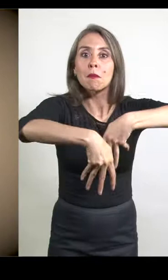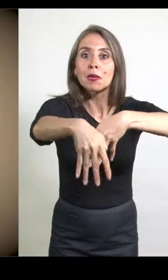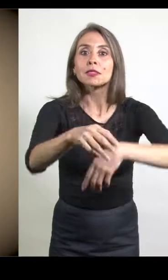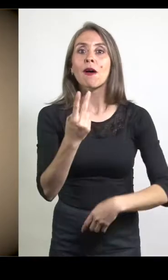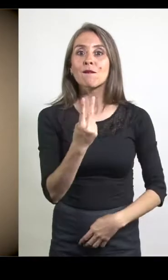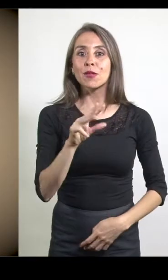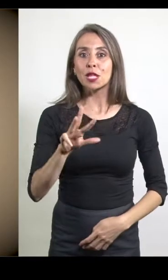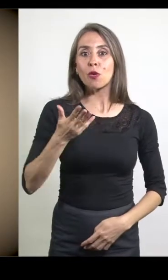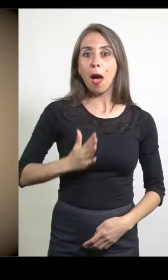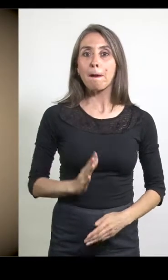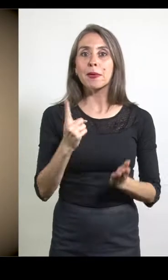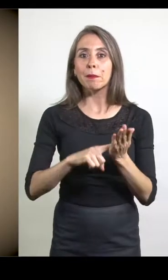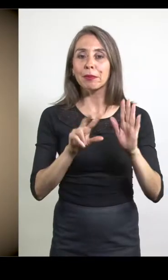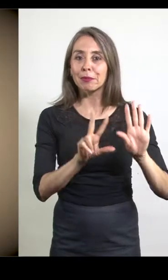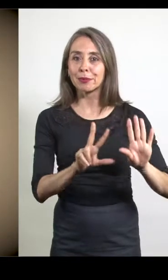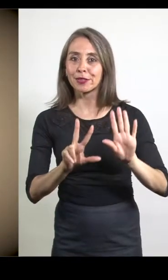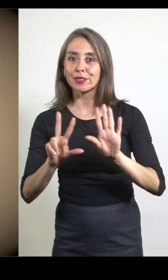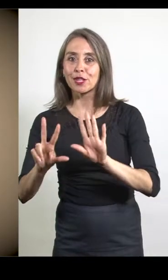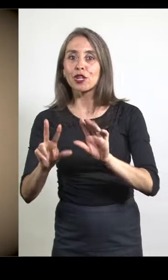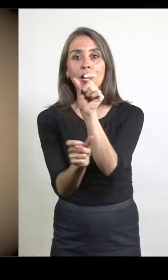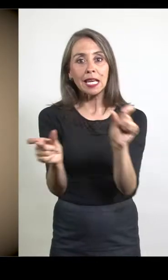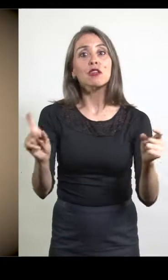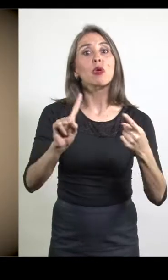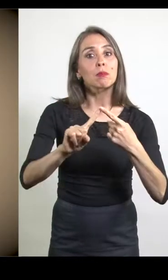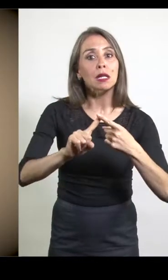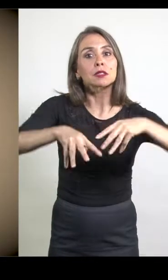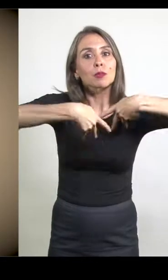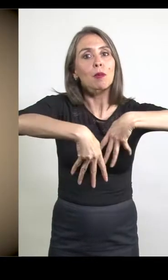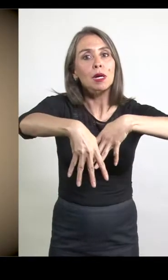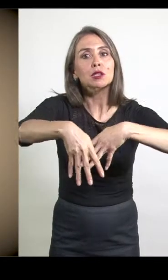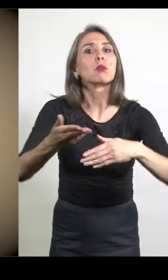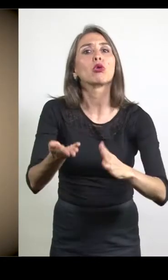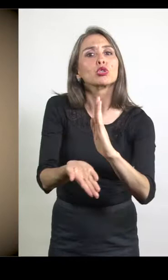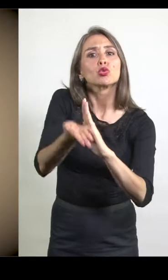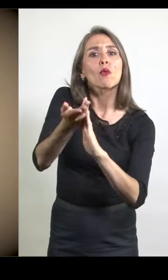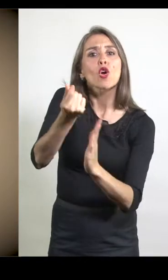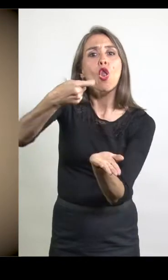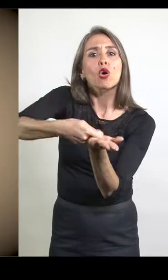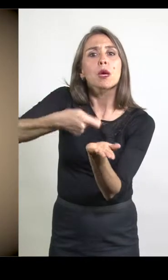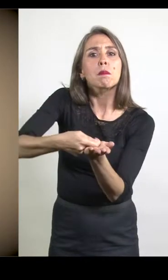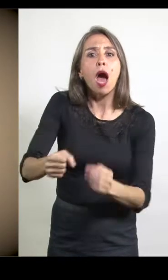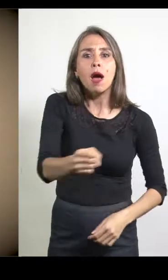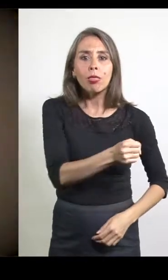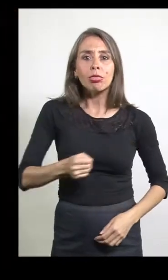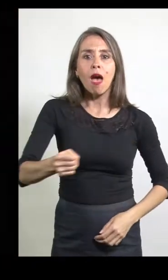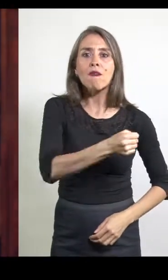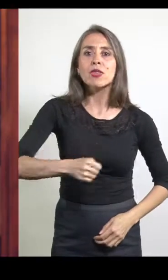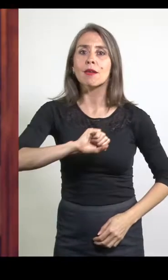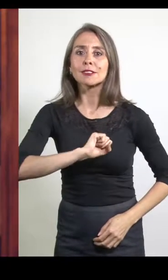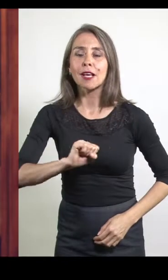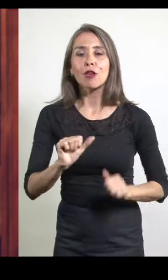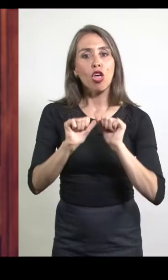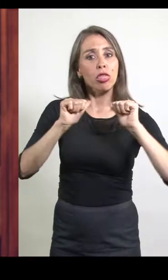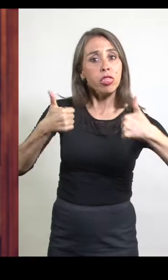de abril de 1888 participaron en las marchas por las alzas del pasaje en los tranvías de Santiago. Su